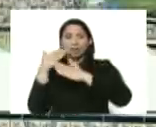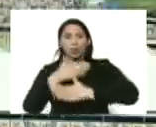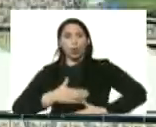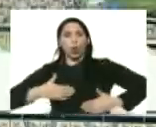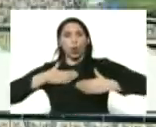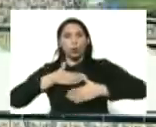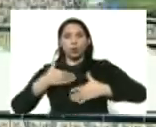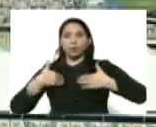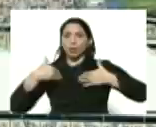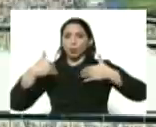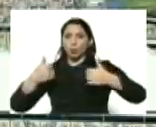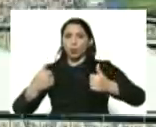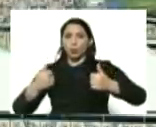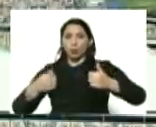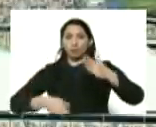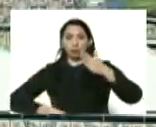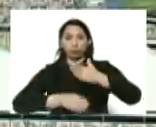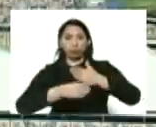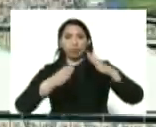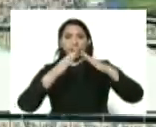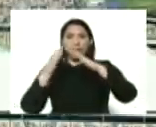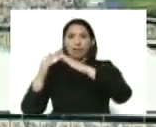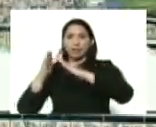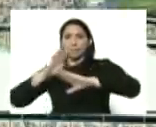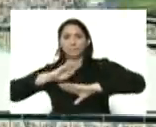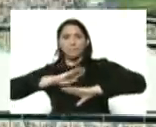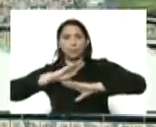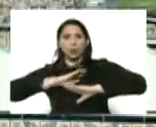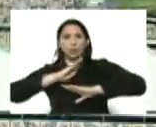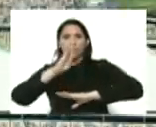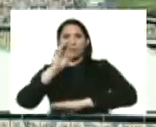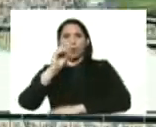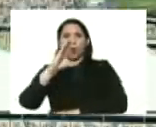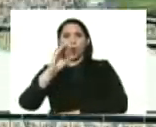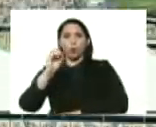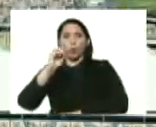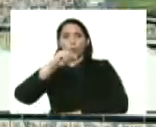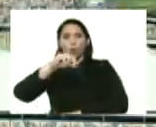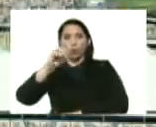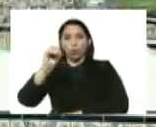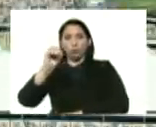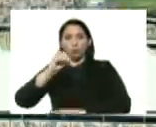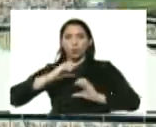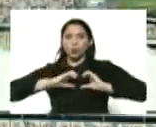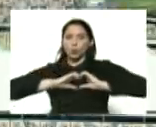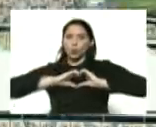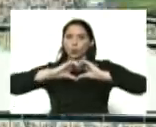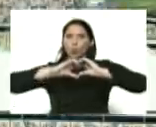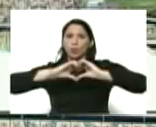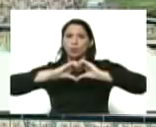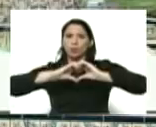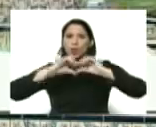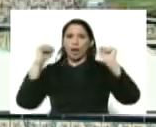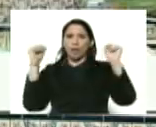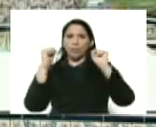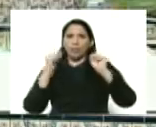segura a su vivienda propia en Boconó el corazón de los Andes adelante